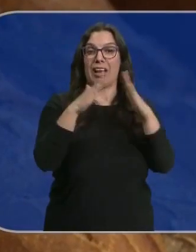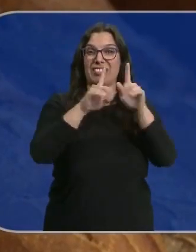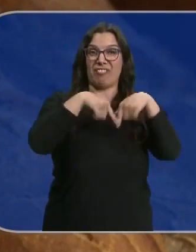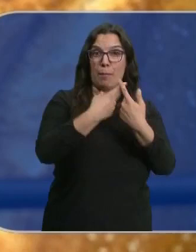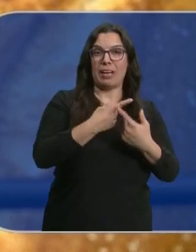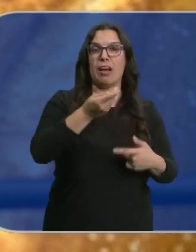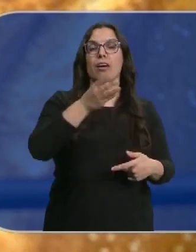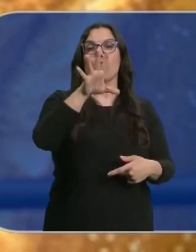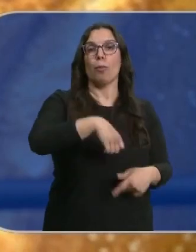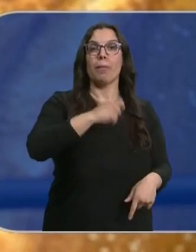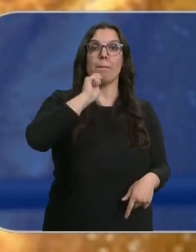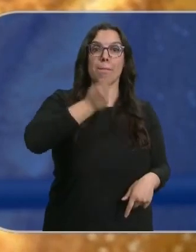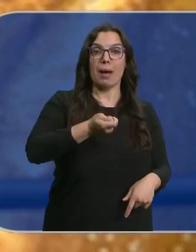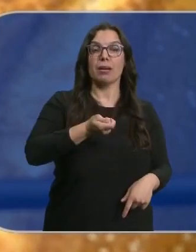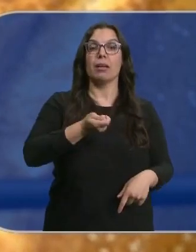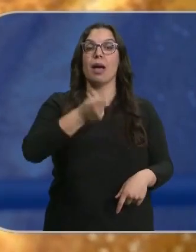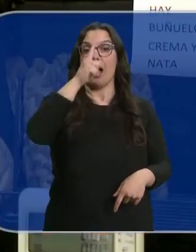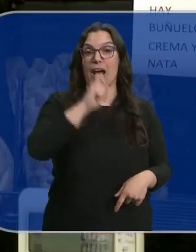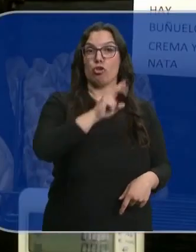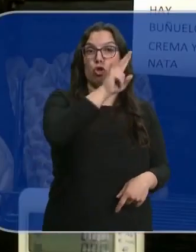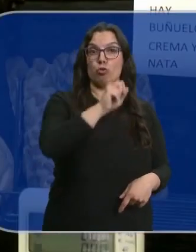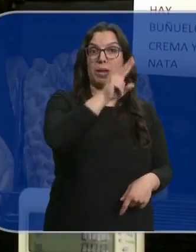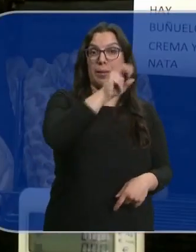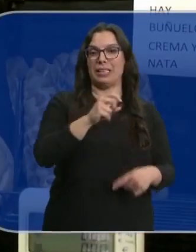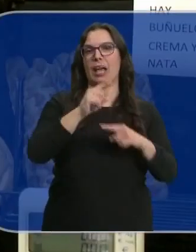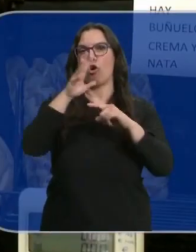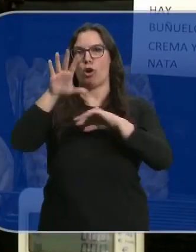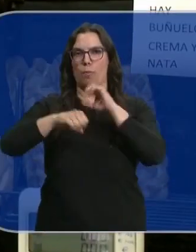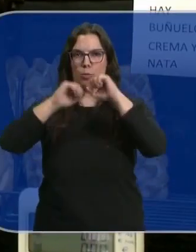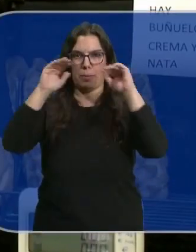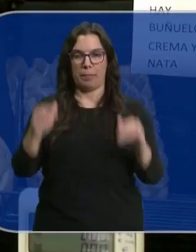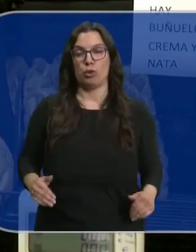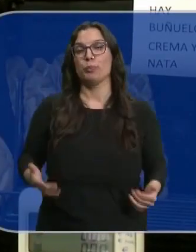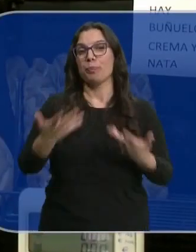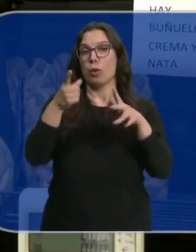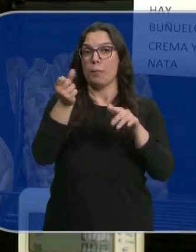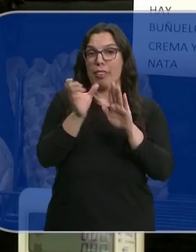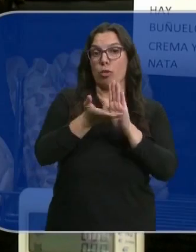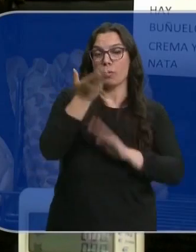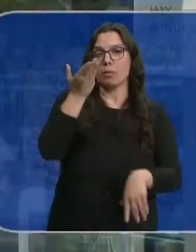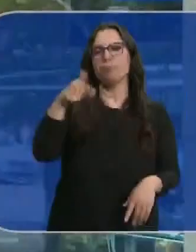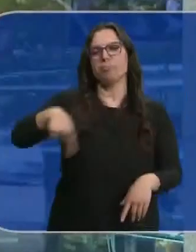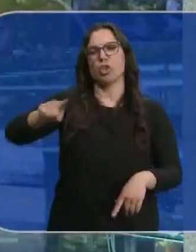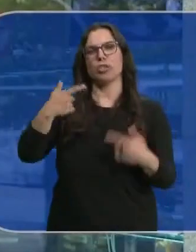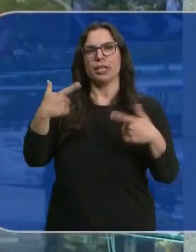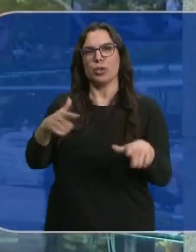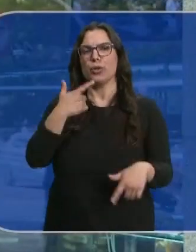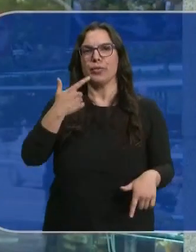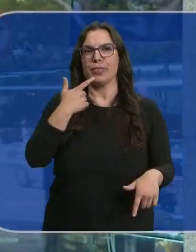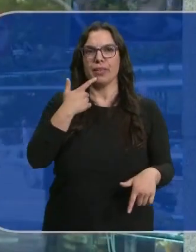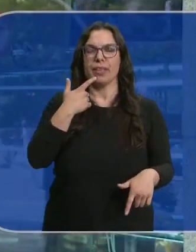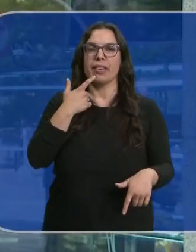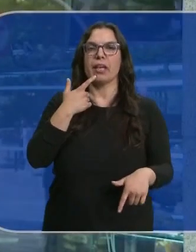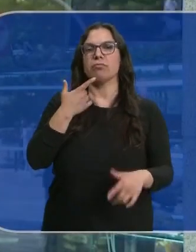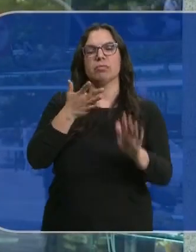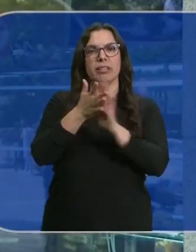consume menos pan con respecto a 2020. Pese a todo, pese a ese incremento de precios desde el sector, aseguran que